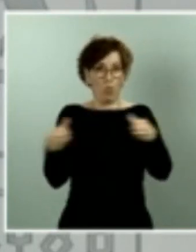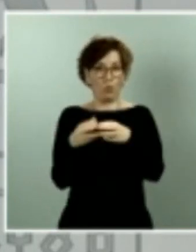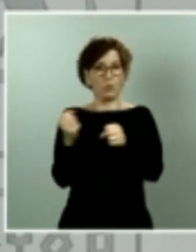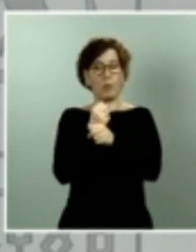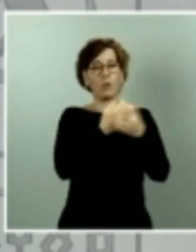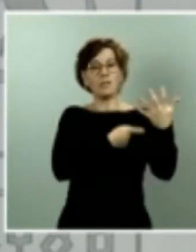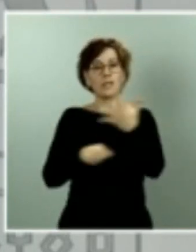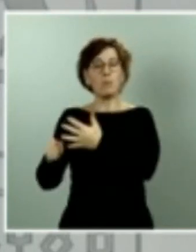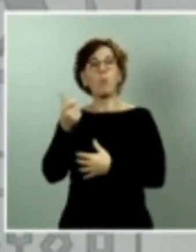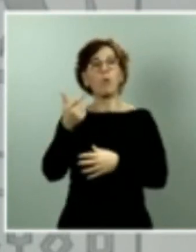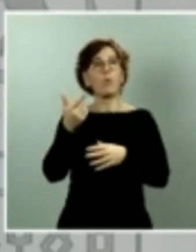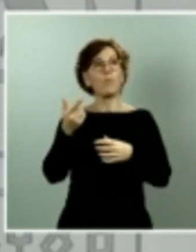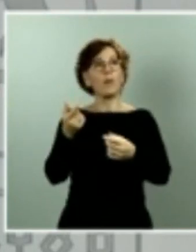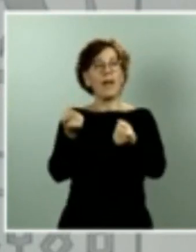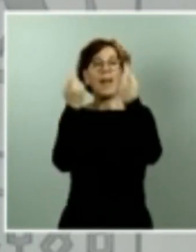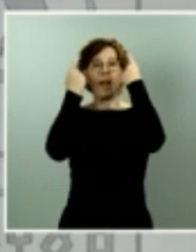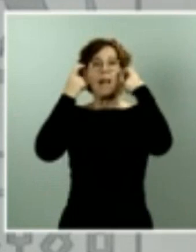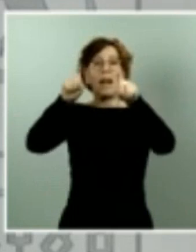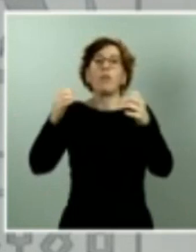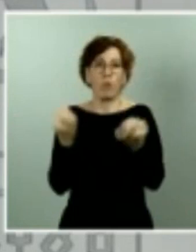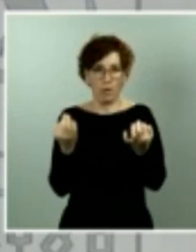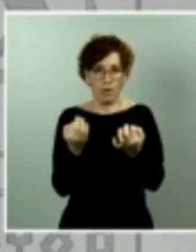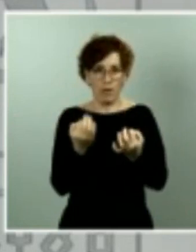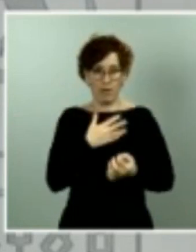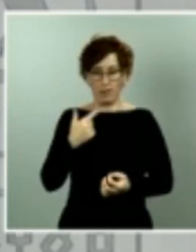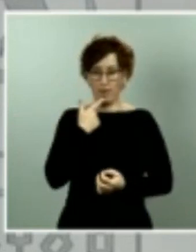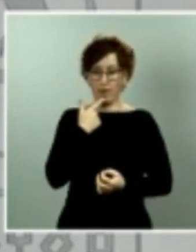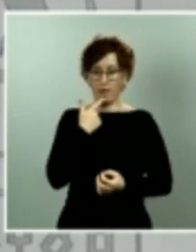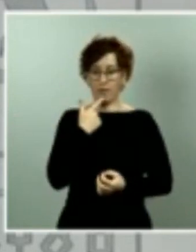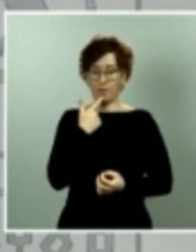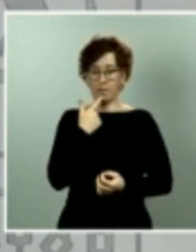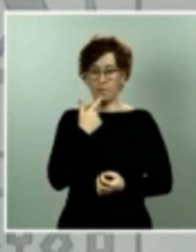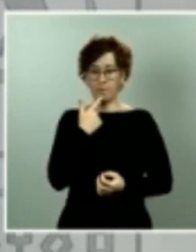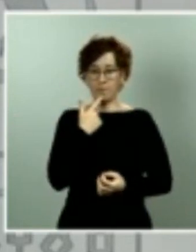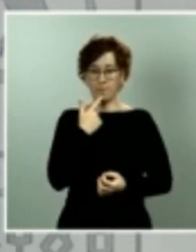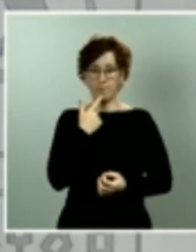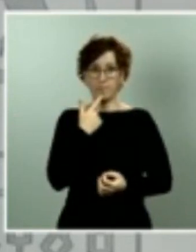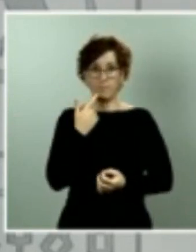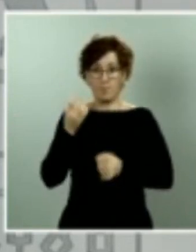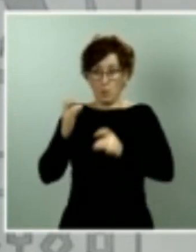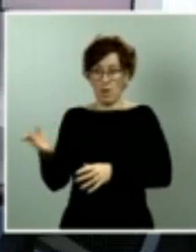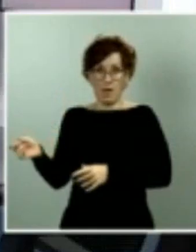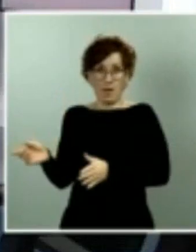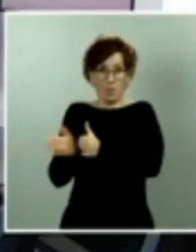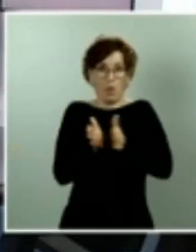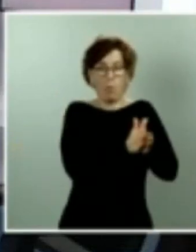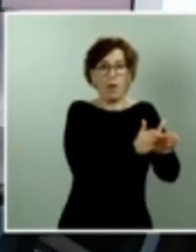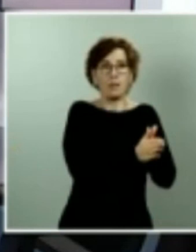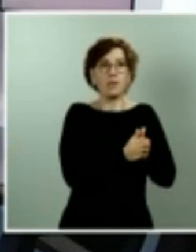No tendría sentido que por comportamientos, como dicen mis compañeros, incívicos o insolidarios,